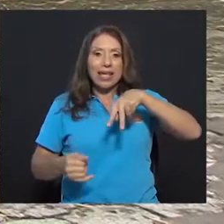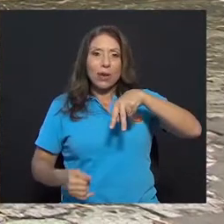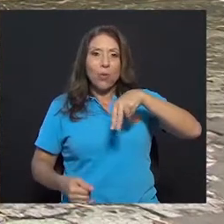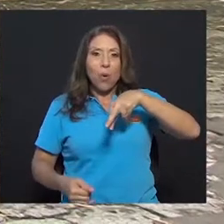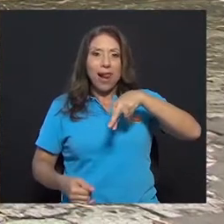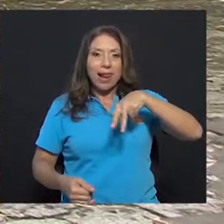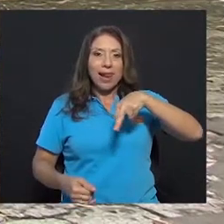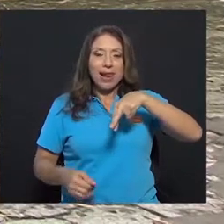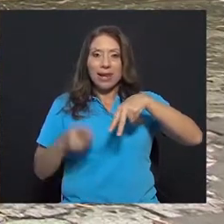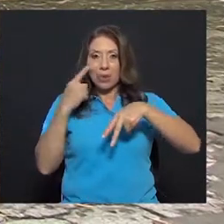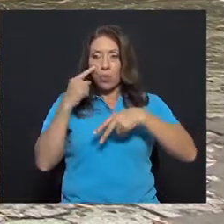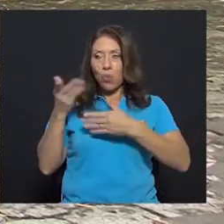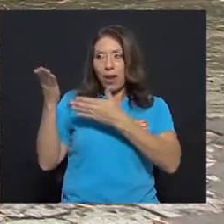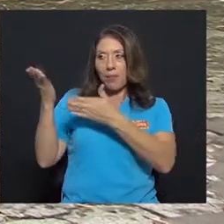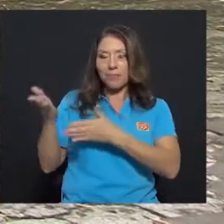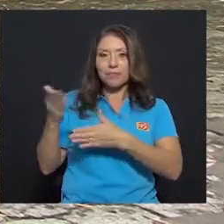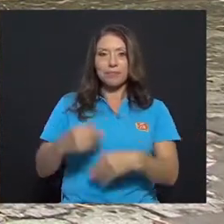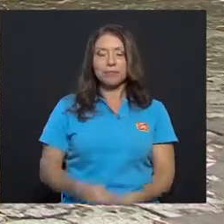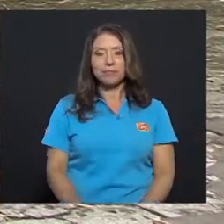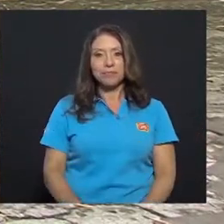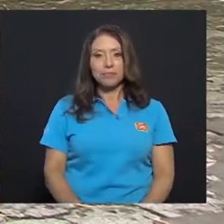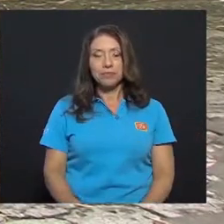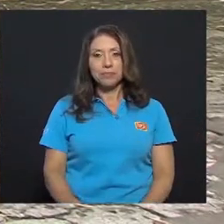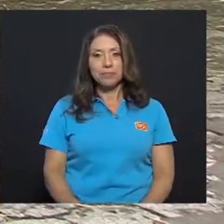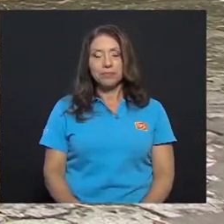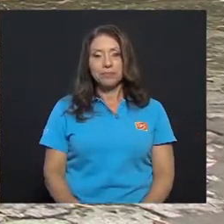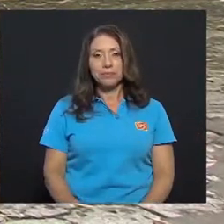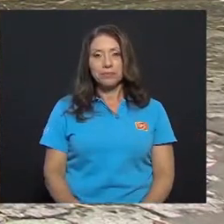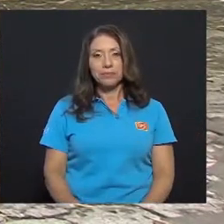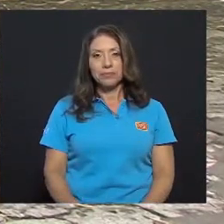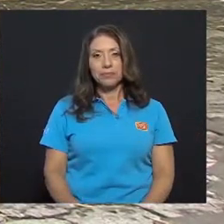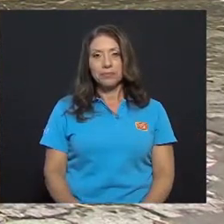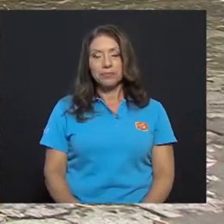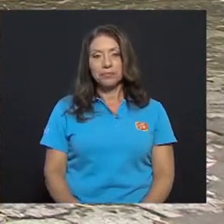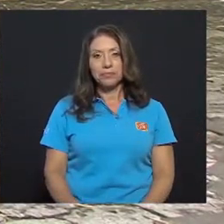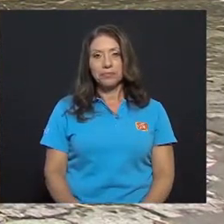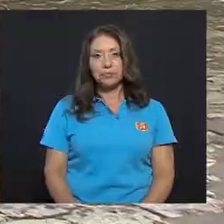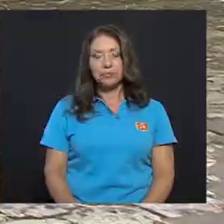vamos a trabajar con la pierna derecha primero. Entonces, te la pasas por la pierna, por la pierna derecha.